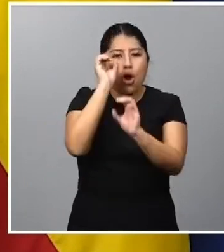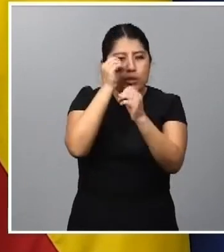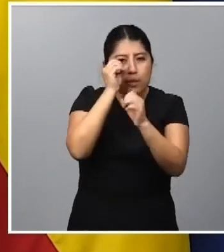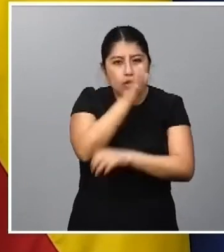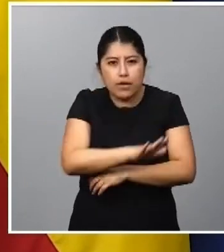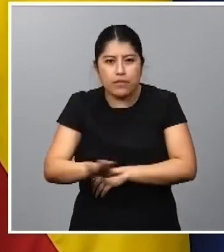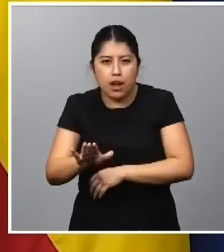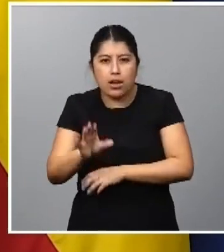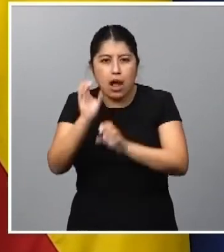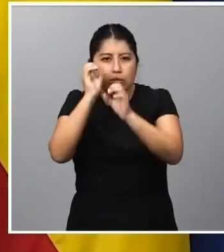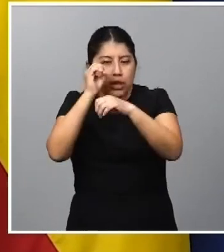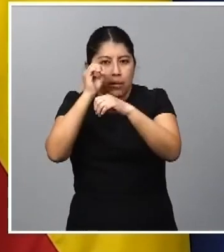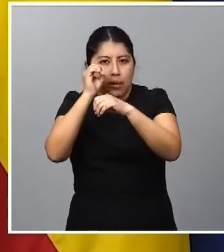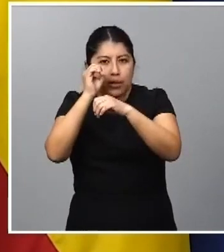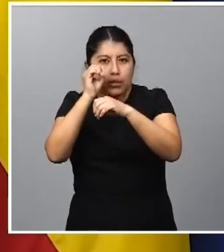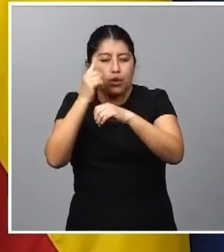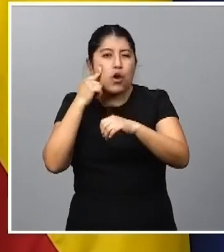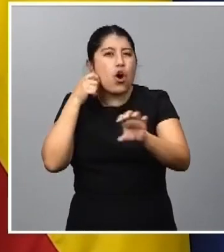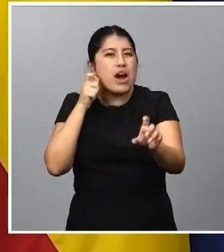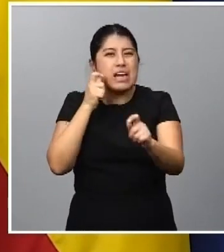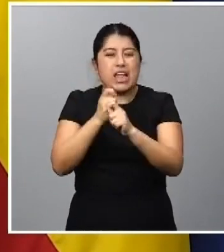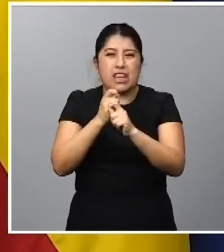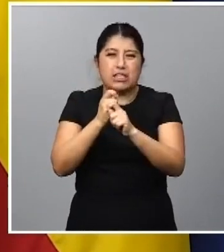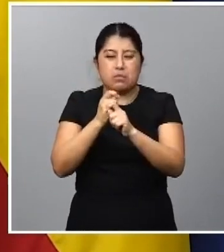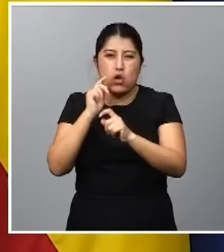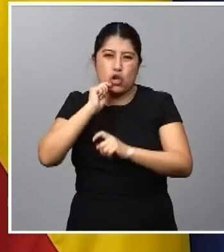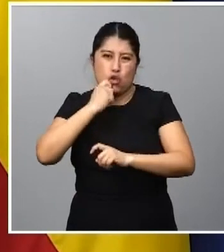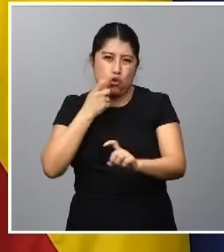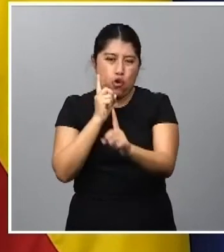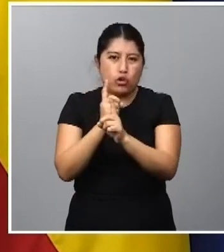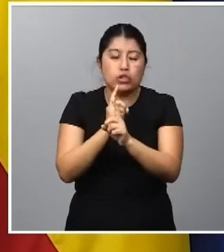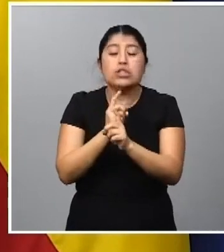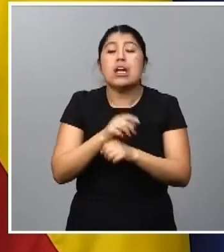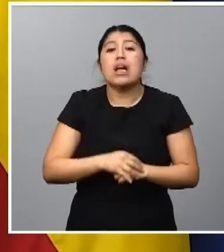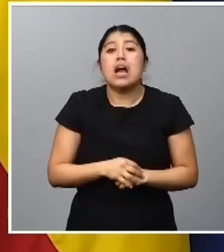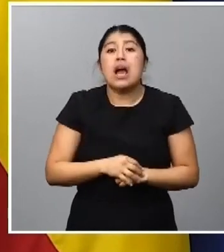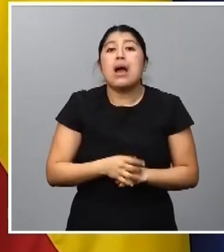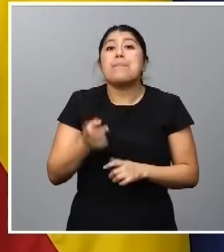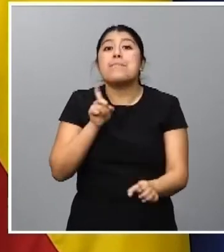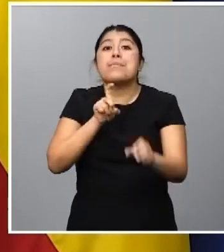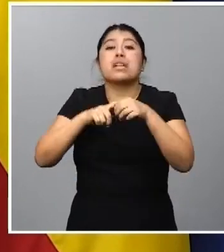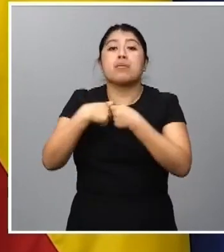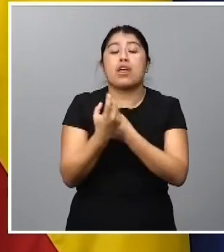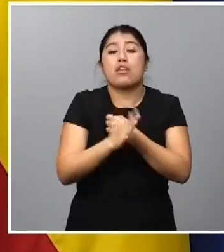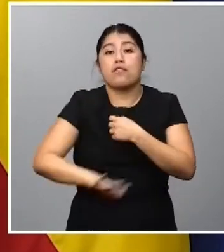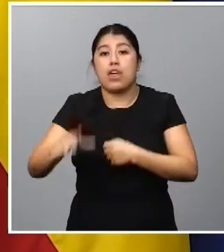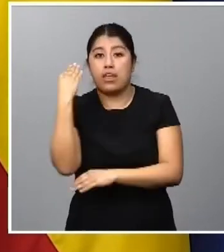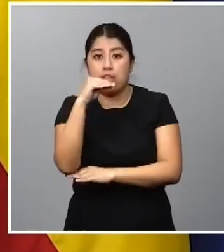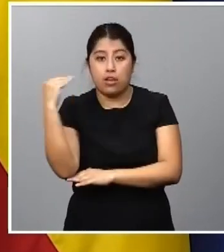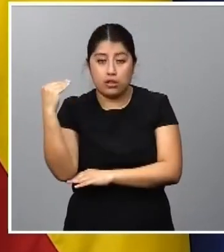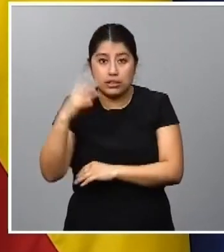Infancia, el Observatorio Español de Racismo y Xenofobia, el Consejo Estatal de Participación de la Infancia y de la Adolescencia,